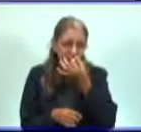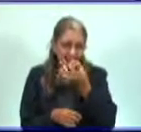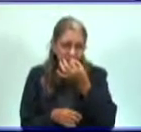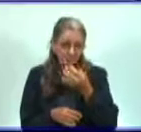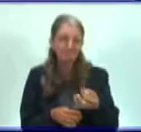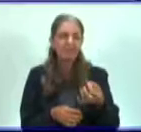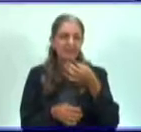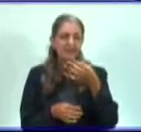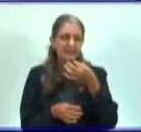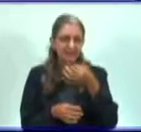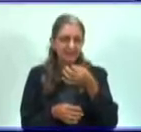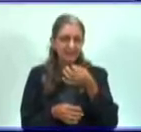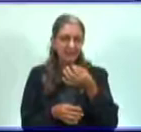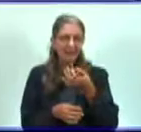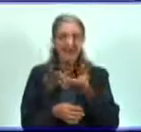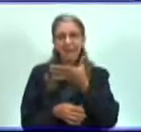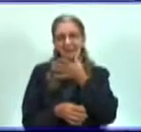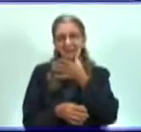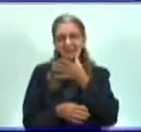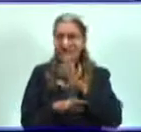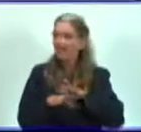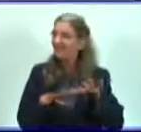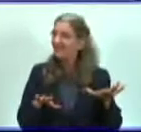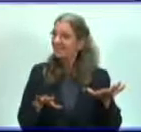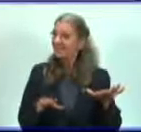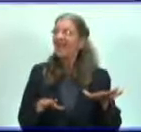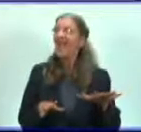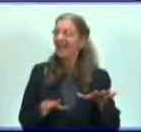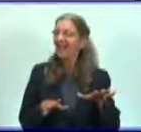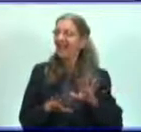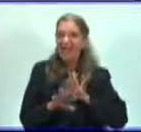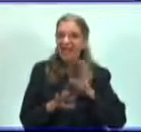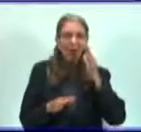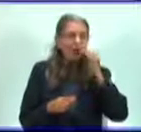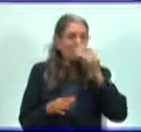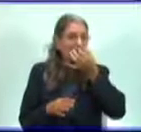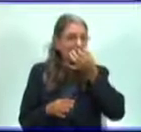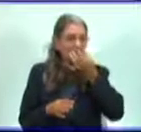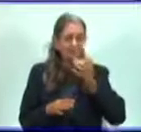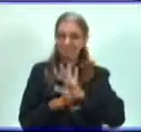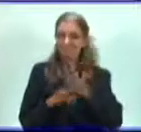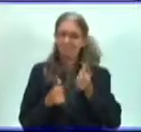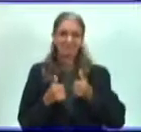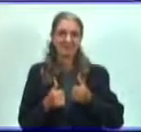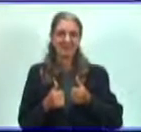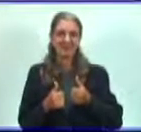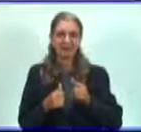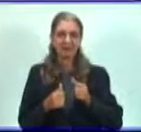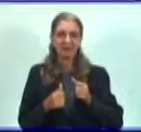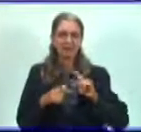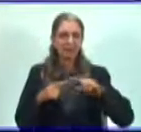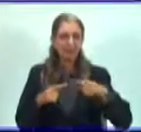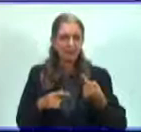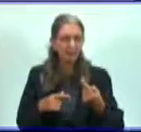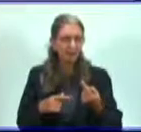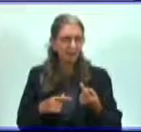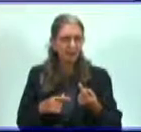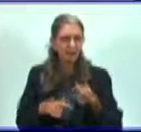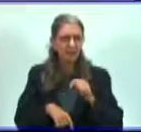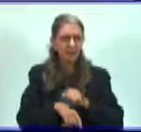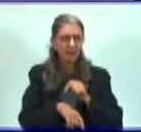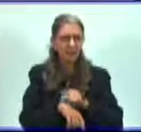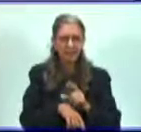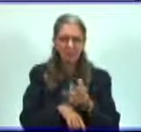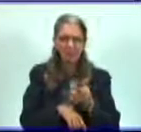el medicamento, a los cinco o diez días ya estamos bien y no vuelve a aparecer el